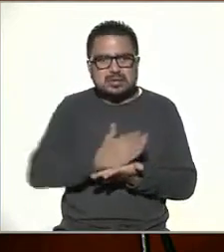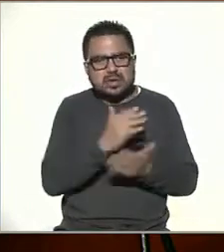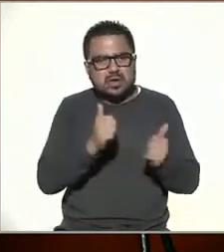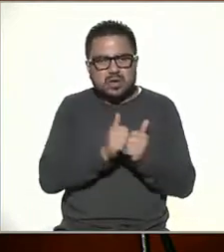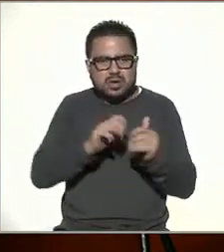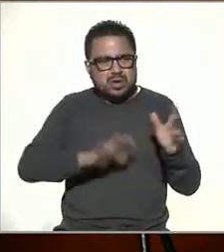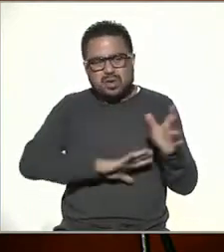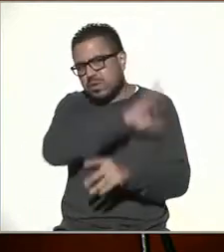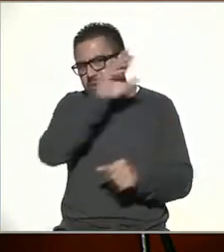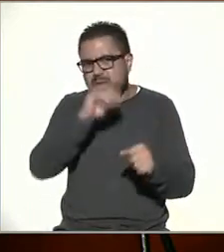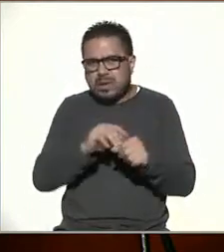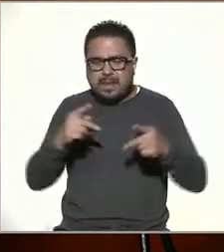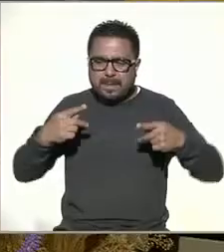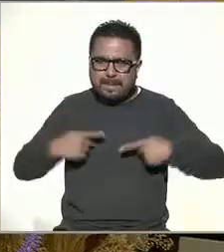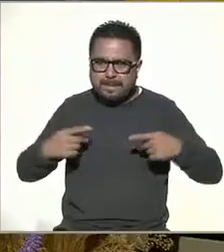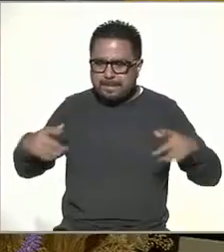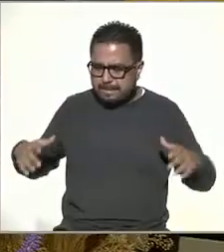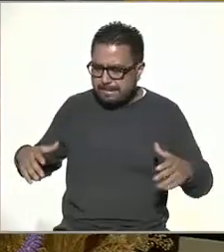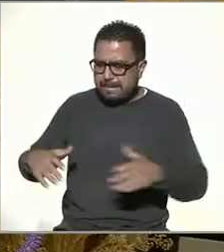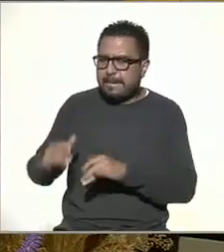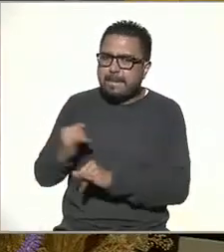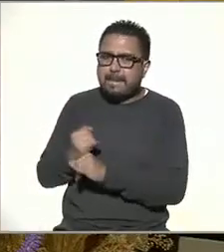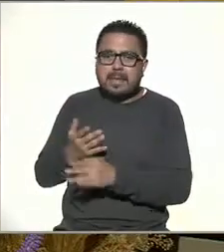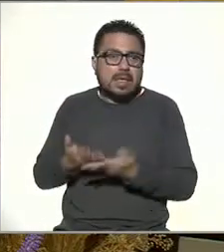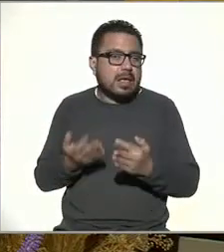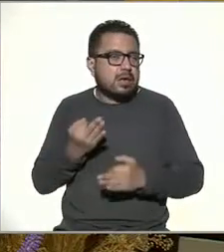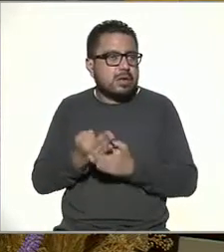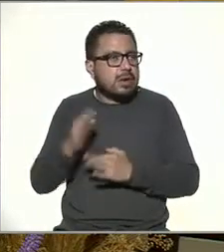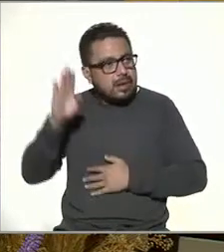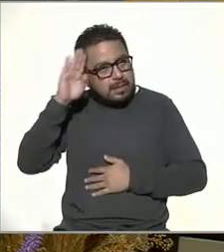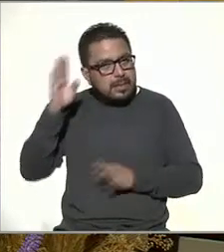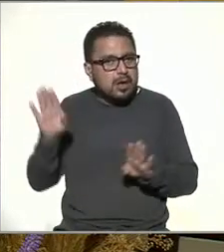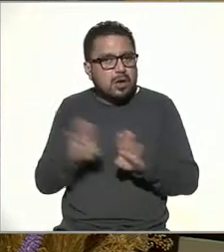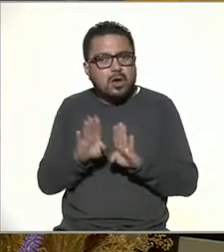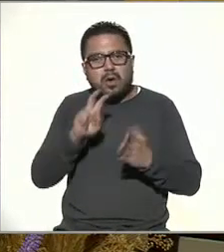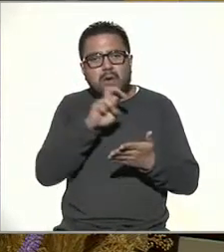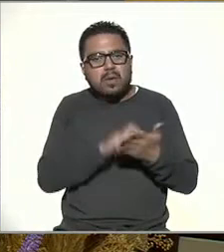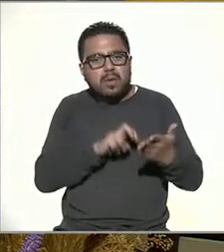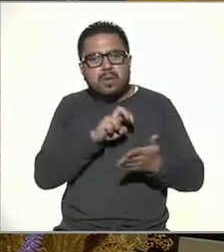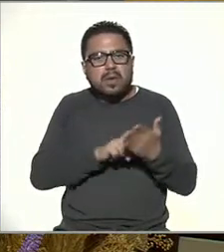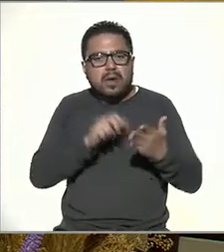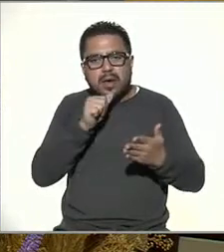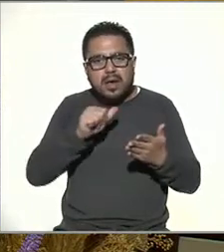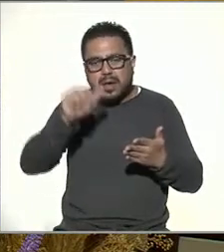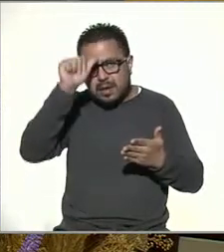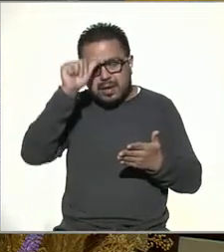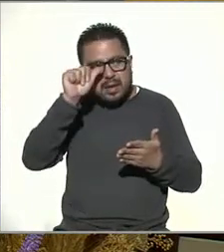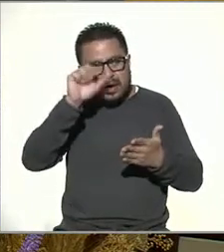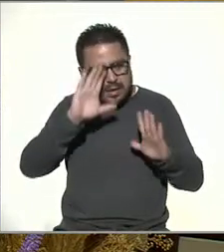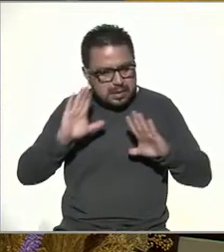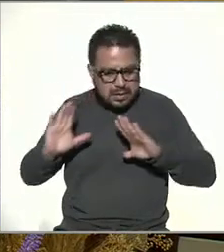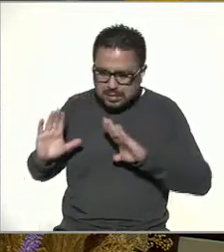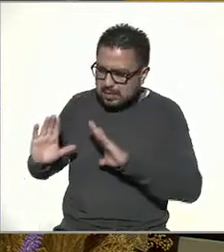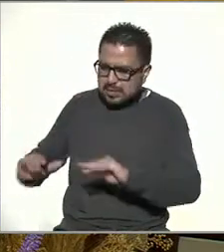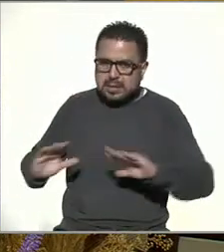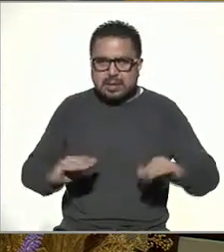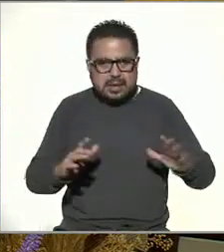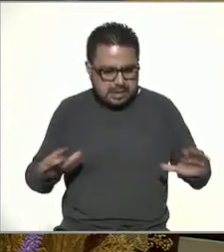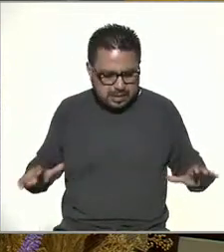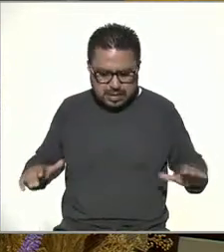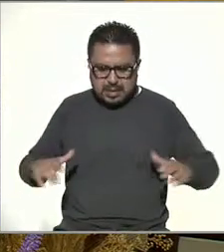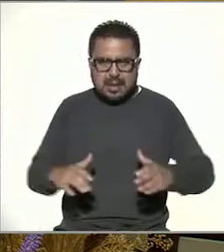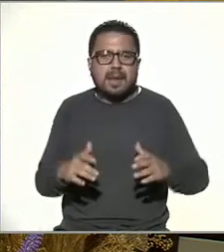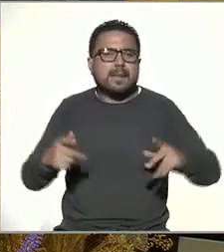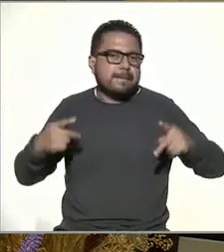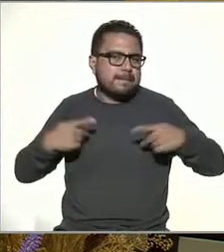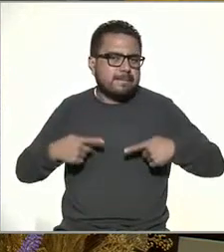la totalidad de su población a Internet, pues ahora están pensando es ahora cómo educamos, alfabetizamos, digitalmente a esta población, a nuestra